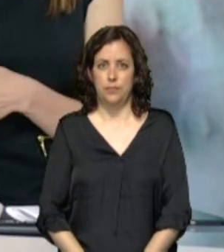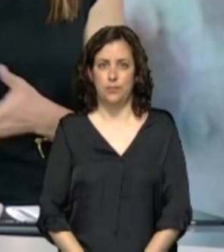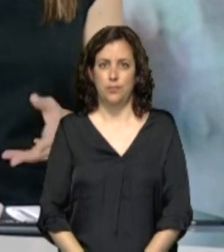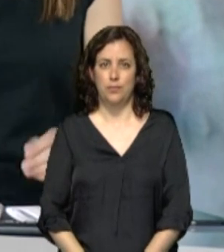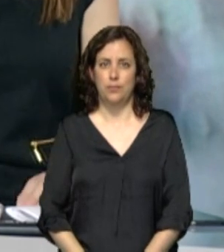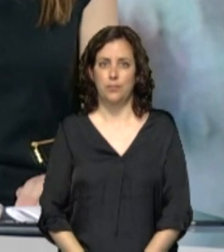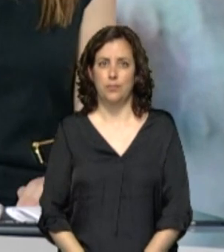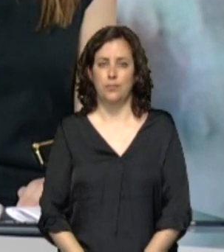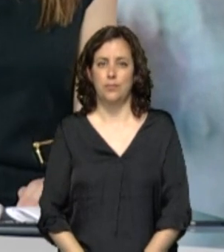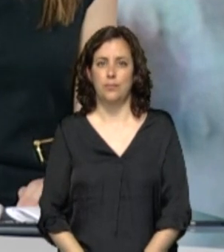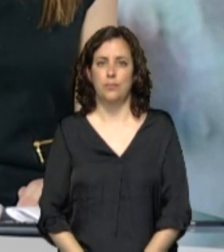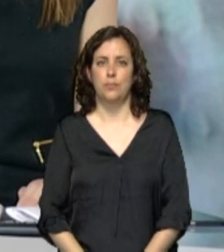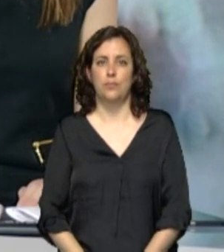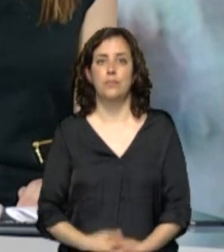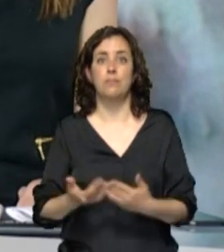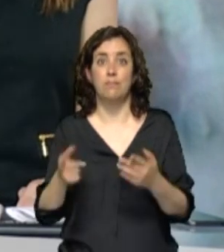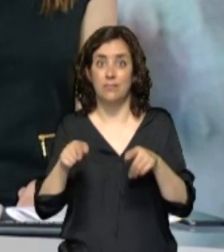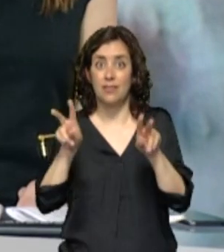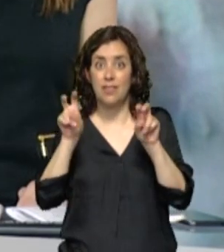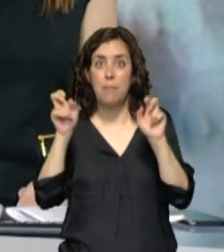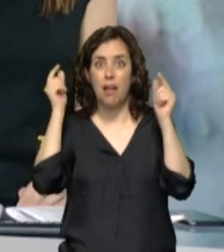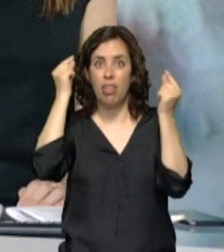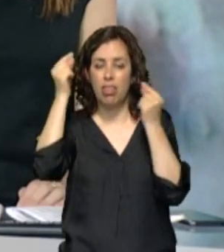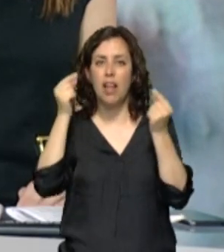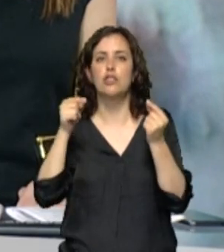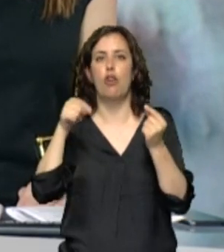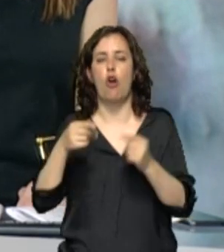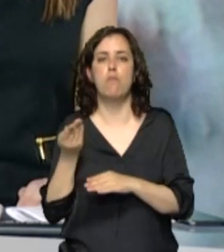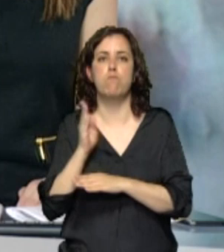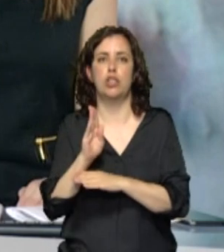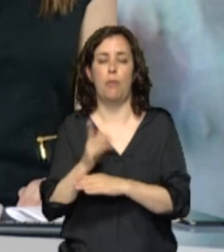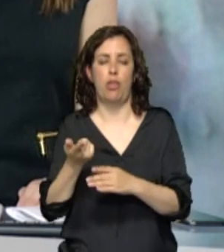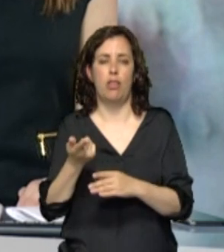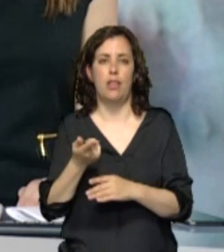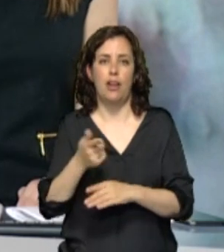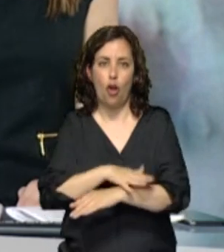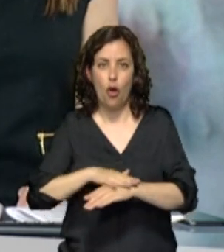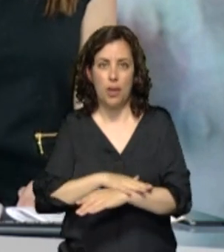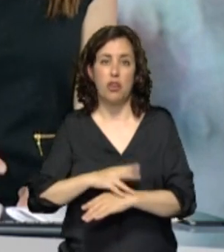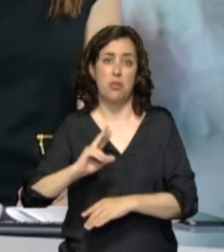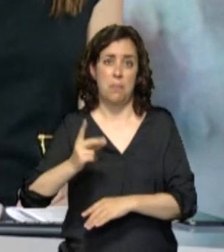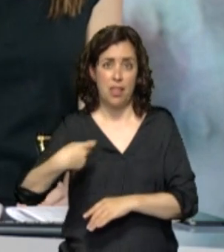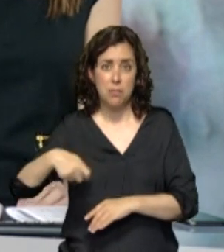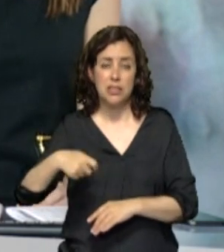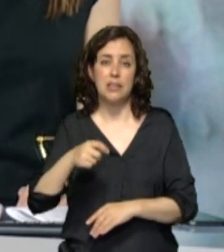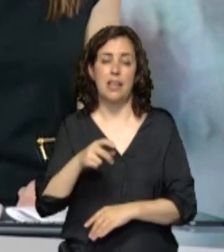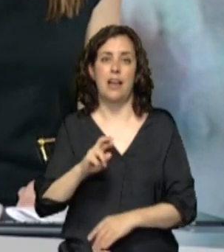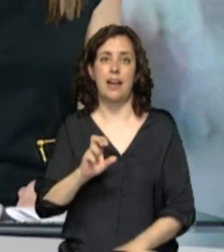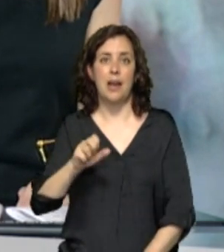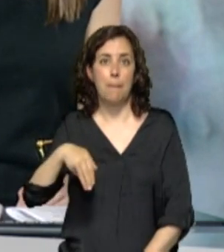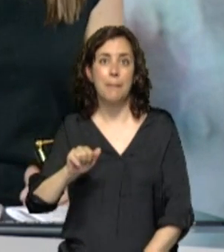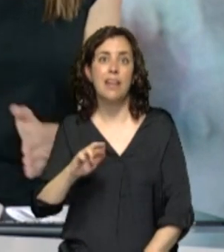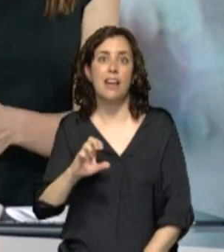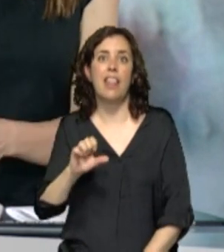Bueno, pues sobre ese desfase de datos se ha pronunciado precisamente hoy el portavoz del Gobierno de Navarra, Javier Remírez. Ha explicado que los datos más ajustados a la